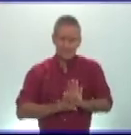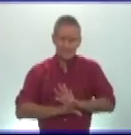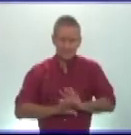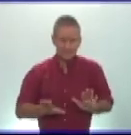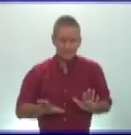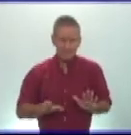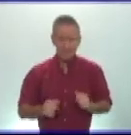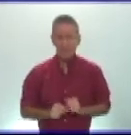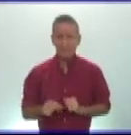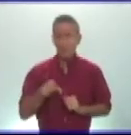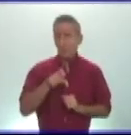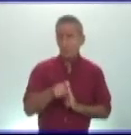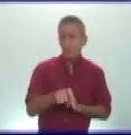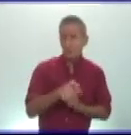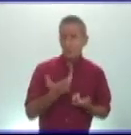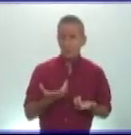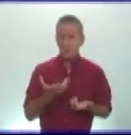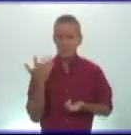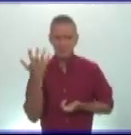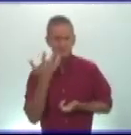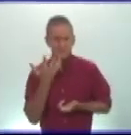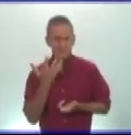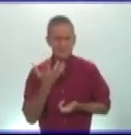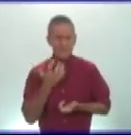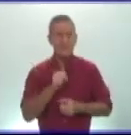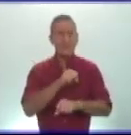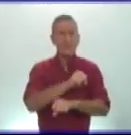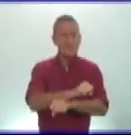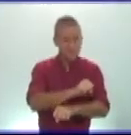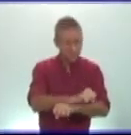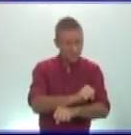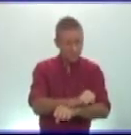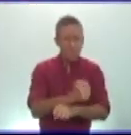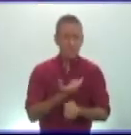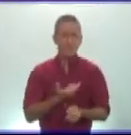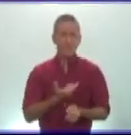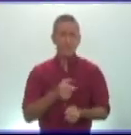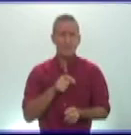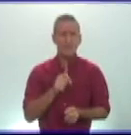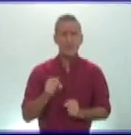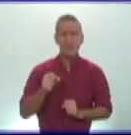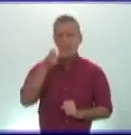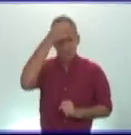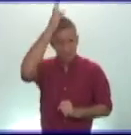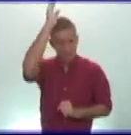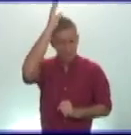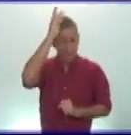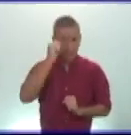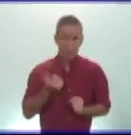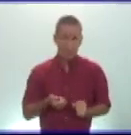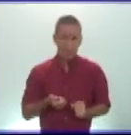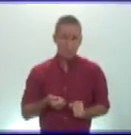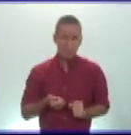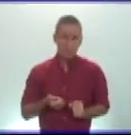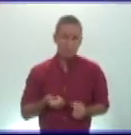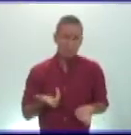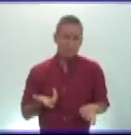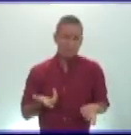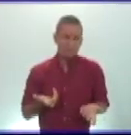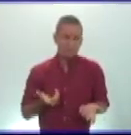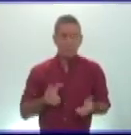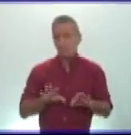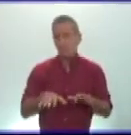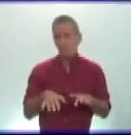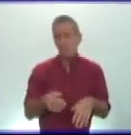y por último tenemos a los esclavos bueno la esclavitud en roma no era cuestión de pertenecer a una